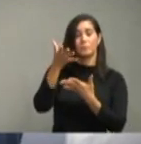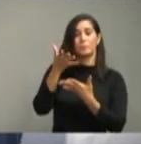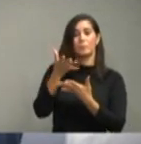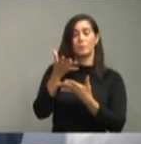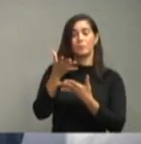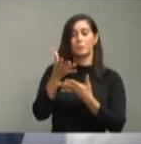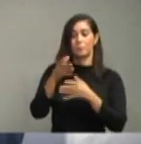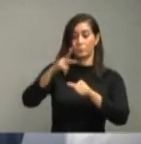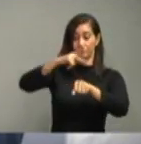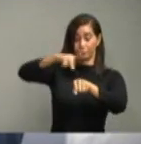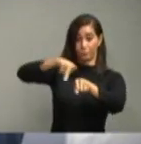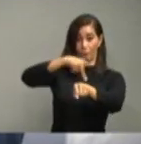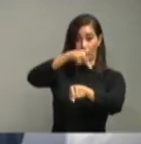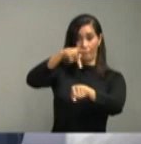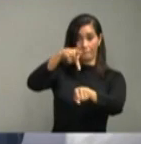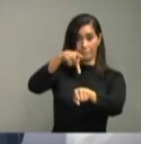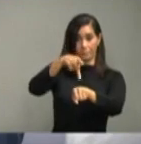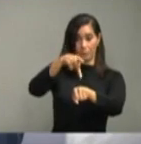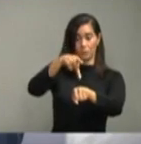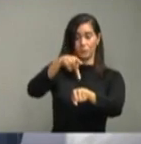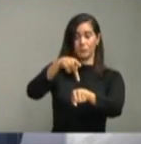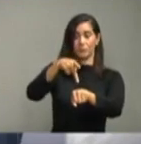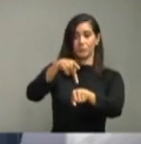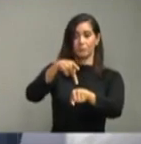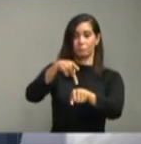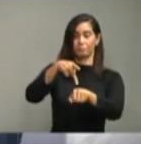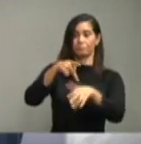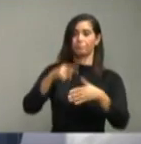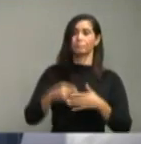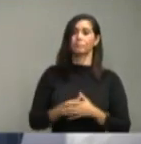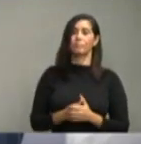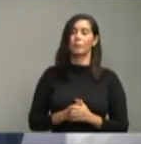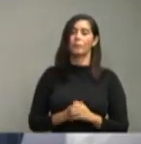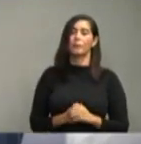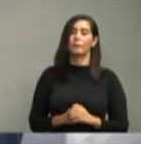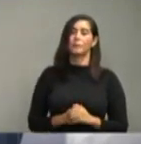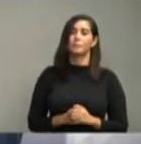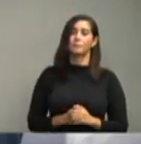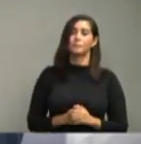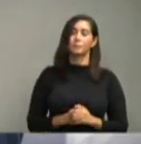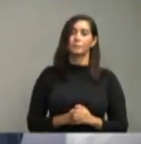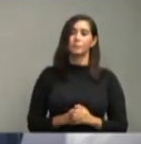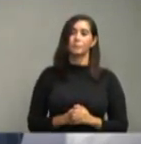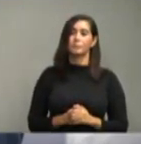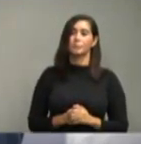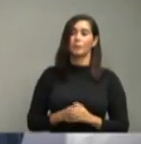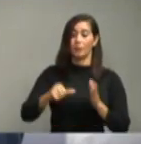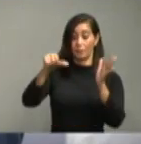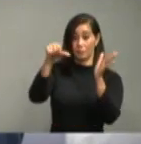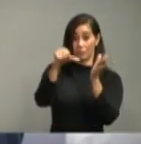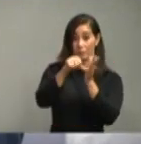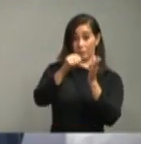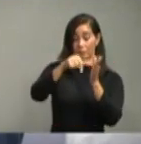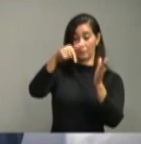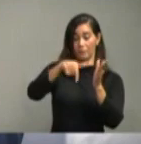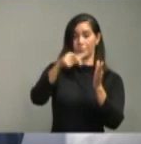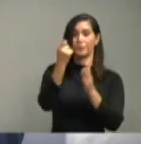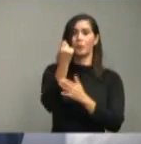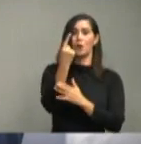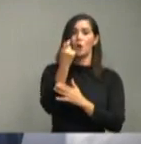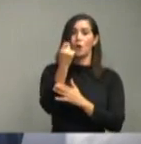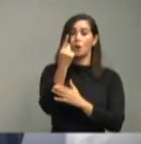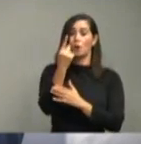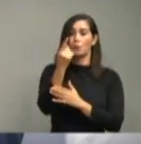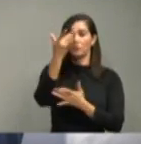por provincia, ha sido el siguiente. Distrito Nacional, 11